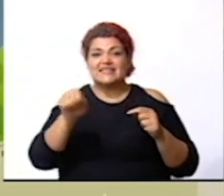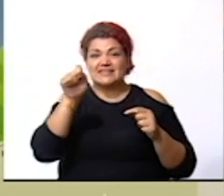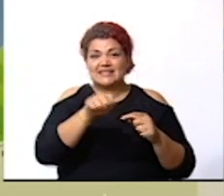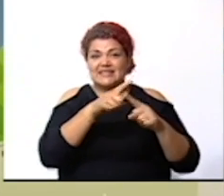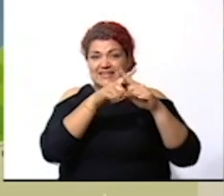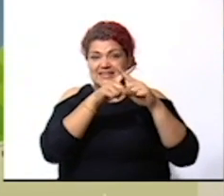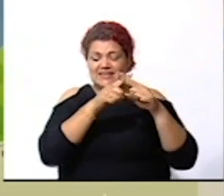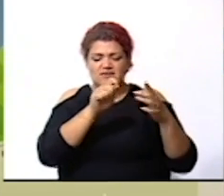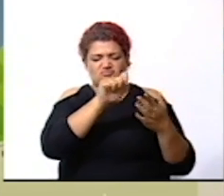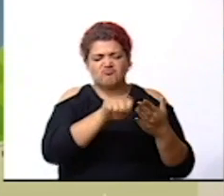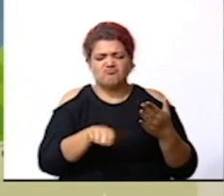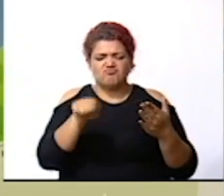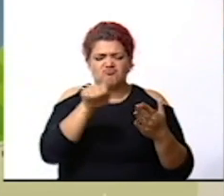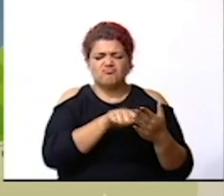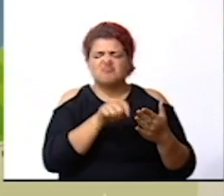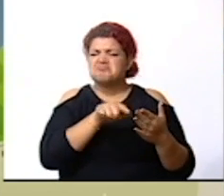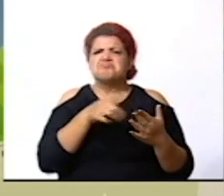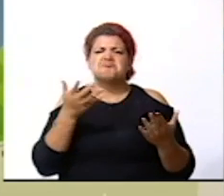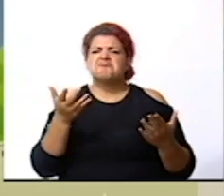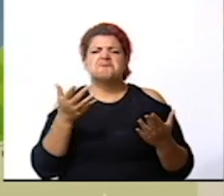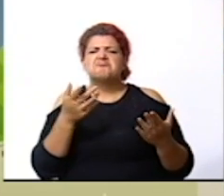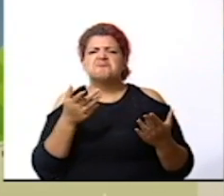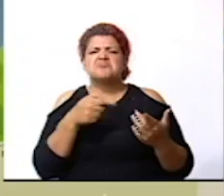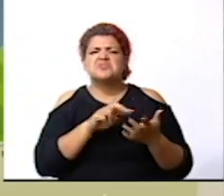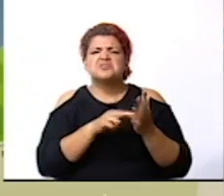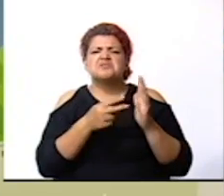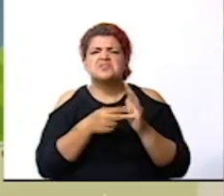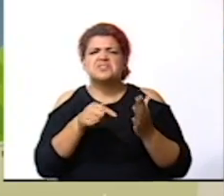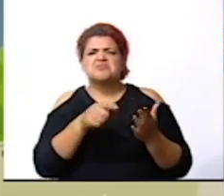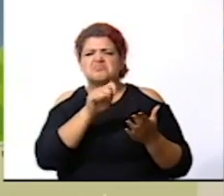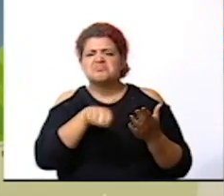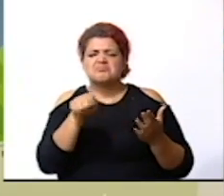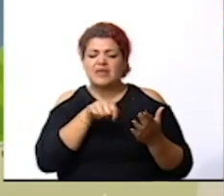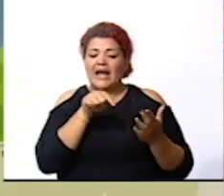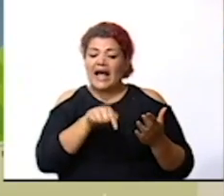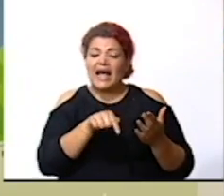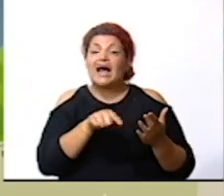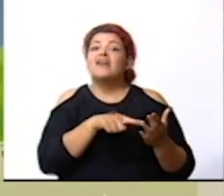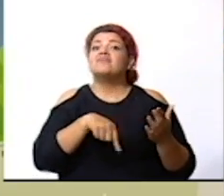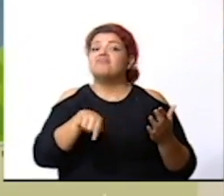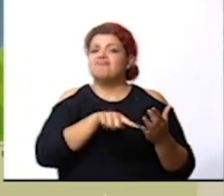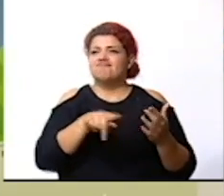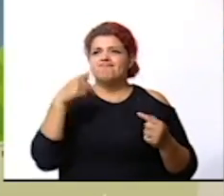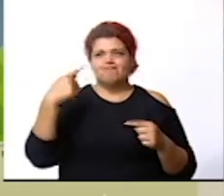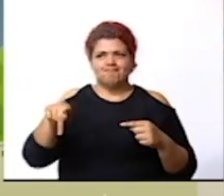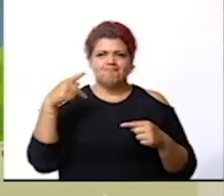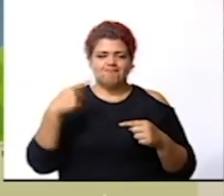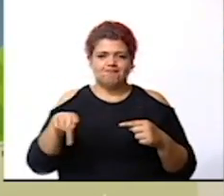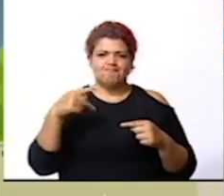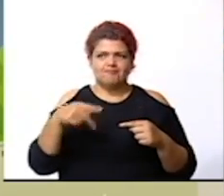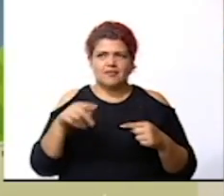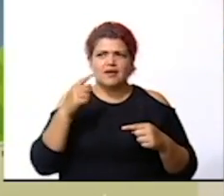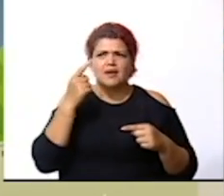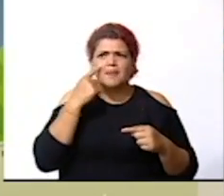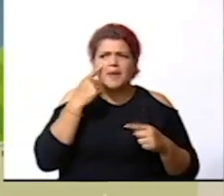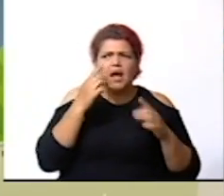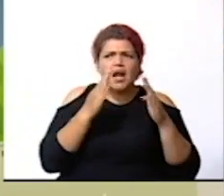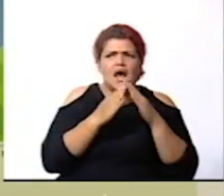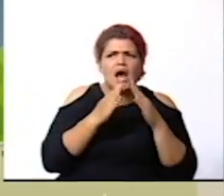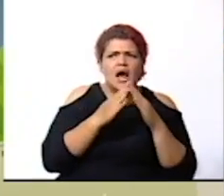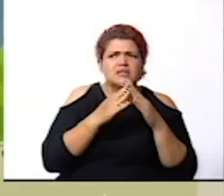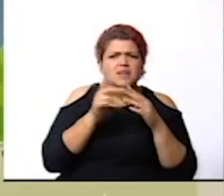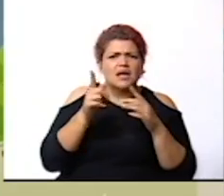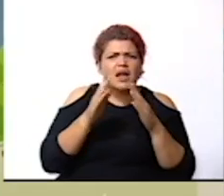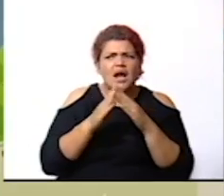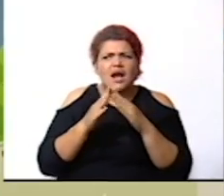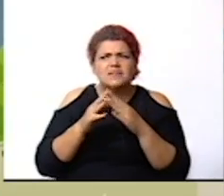que indica esa equis bueno que es una zona propensa vean aquí está la casa con